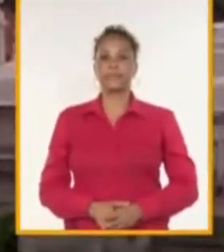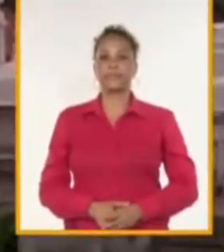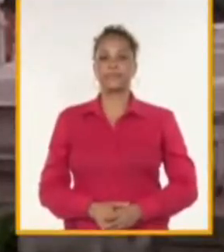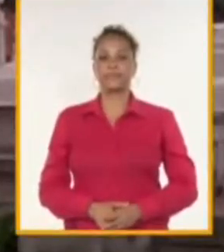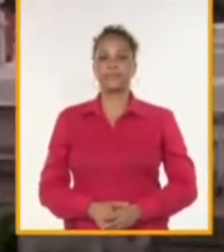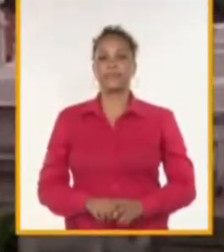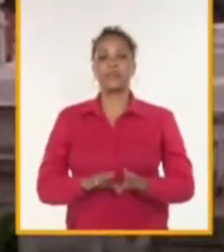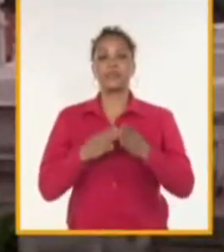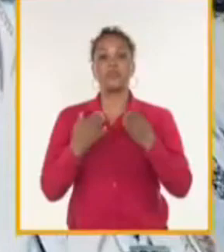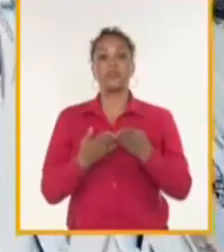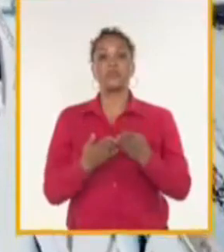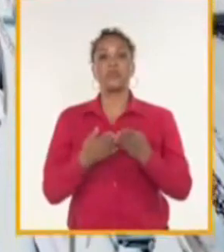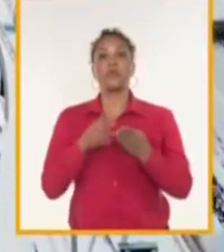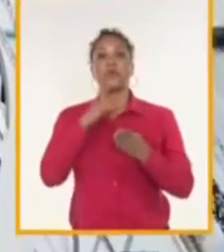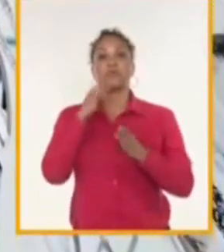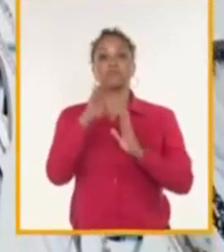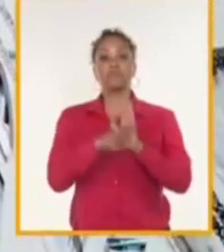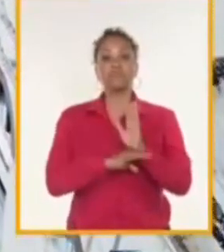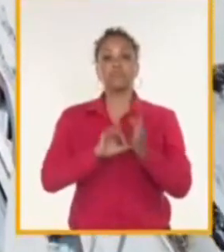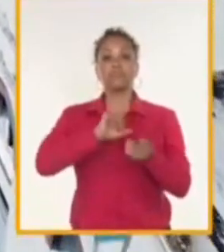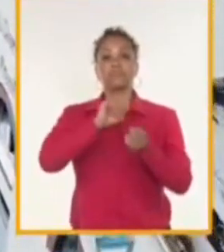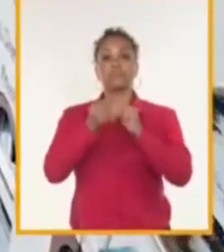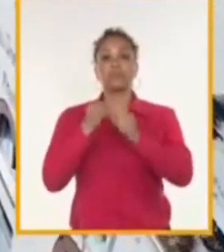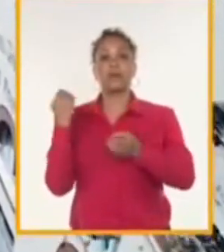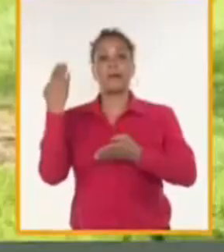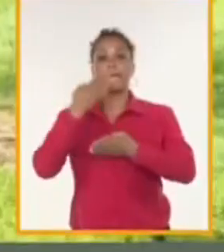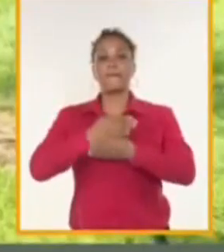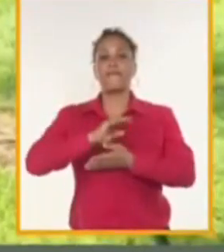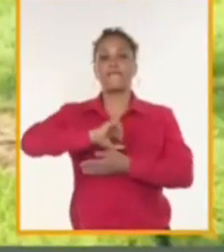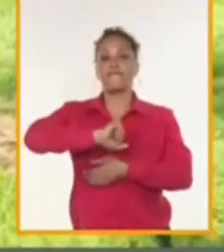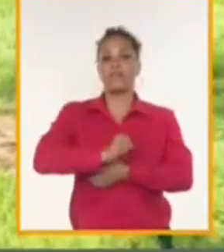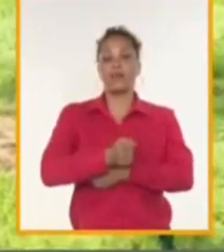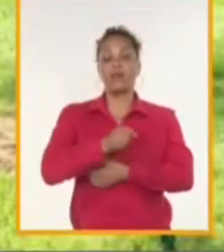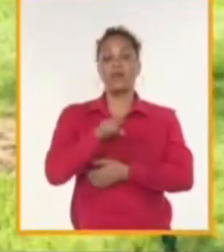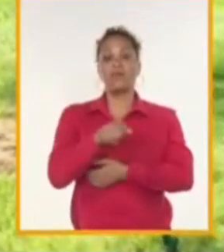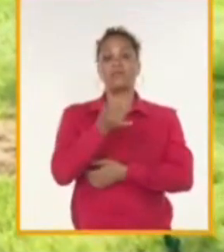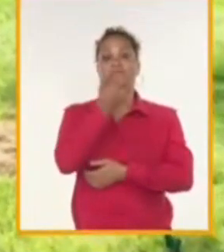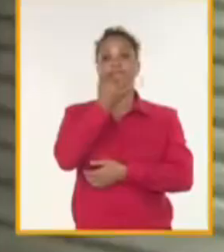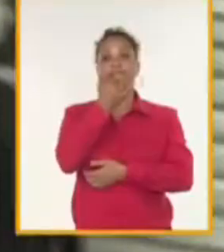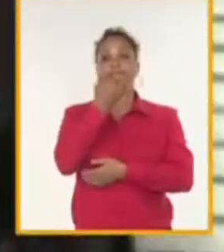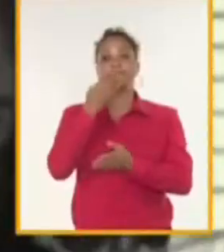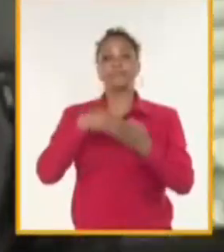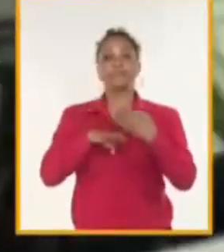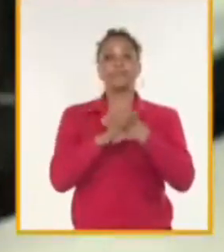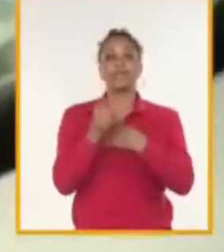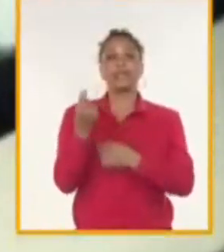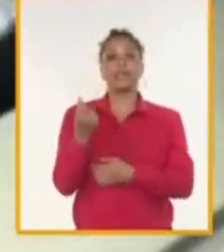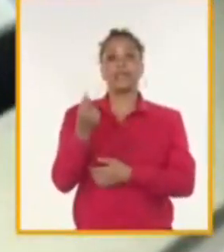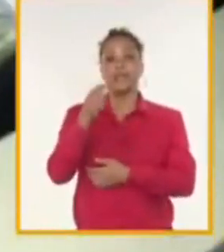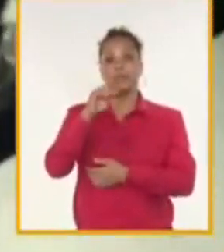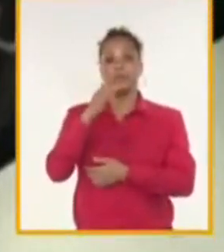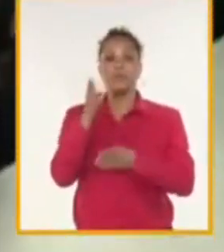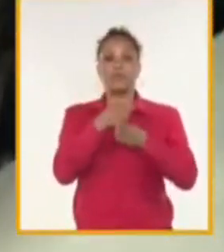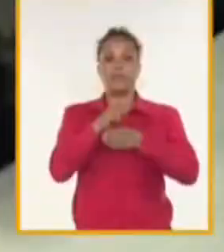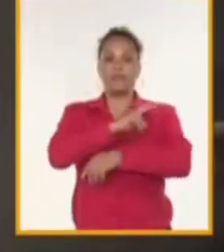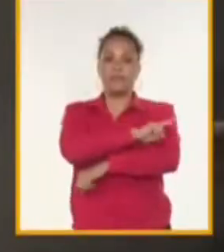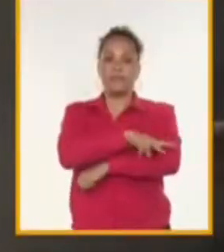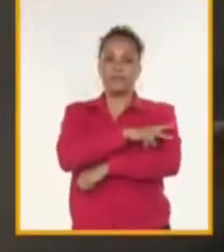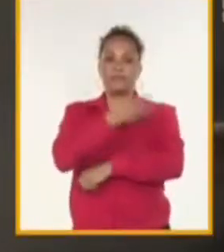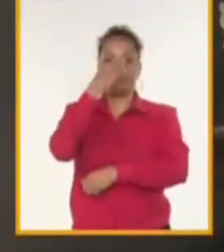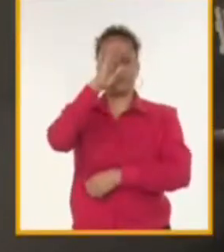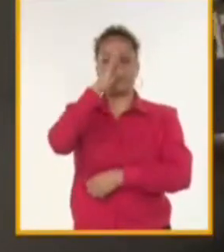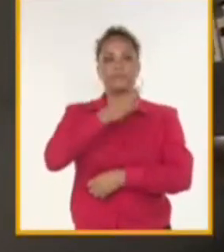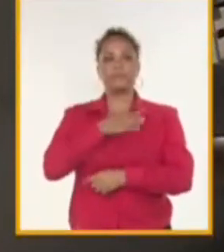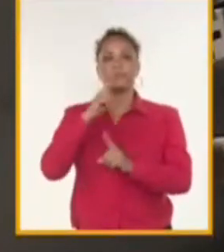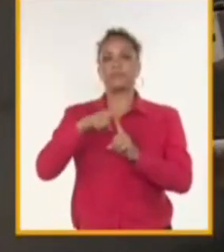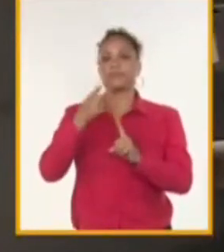Todas las medidas que recrudecen el bloqueo de Estados Unidos afectan la entrada de capital extranjero en Cuba. Testimonios de